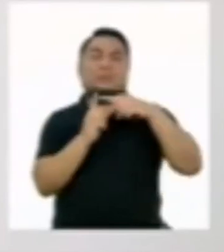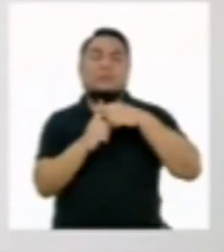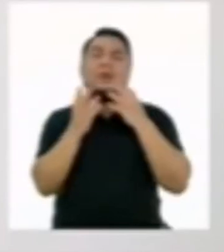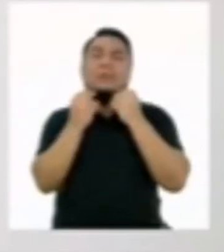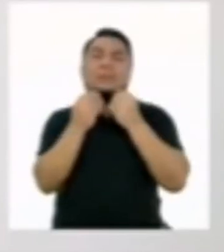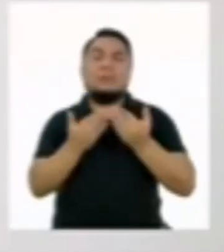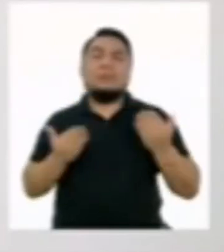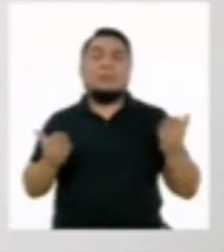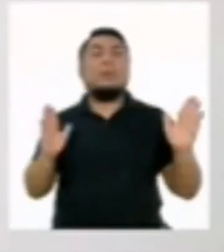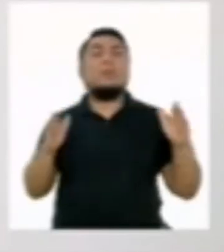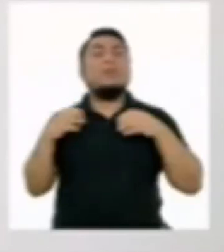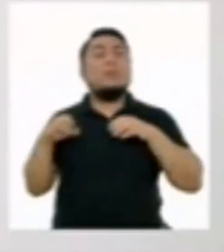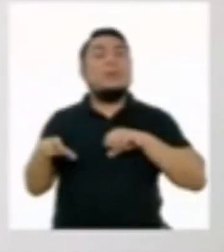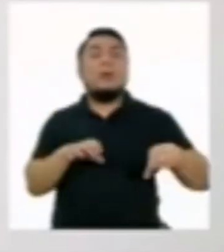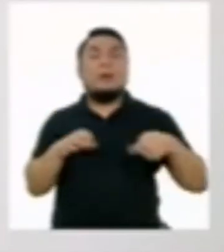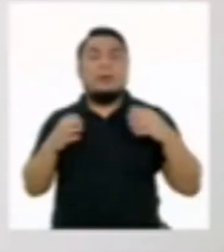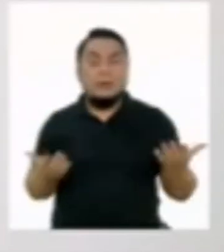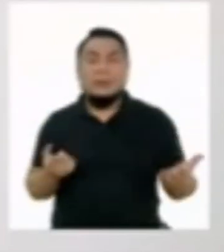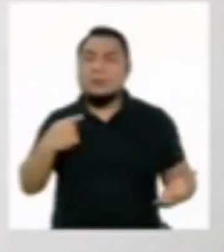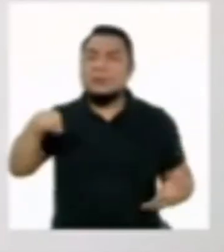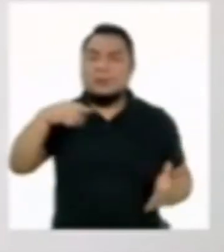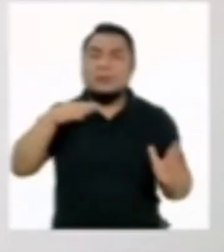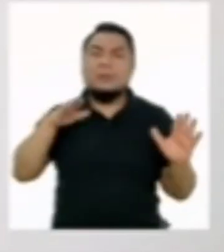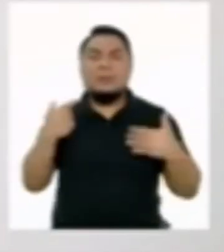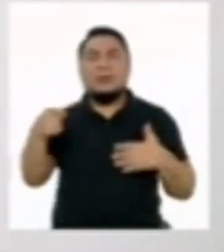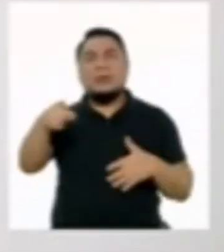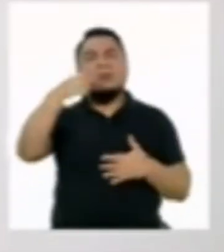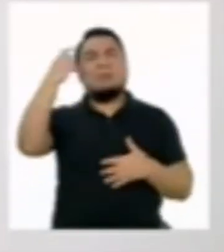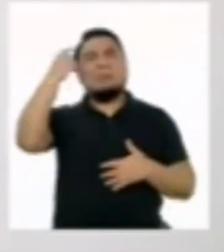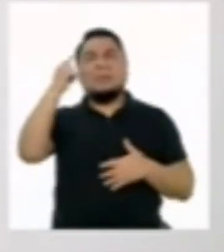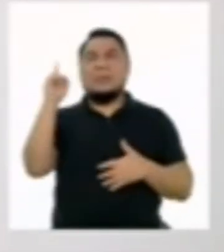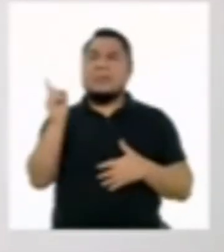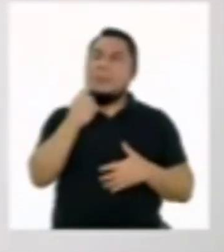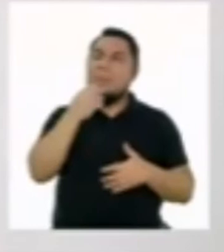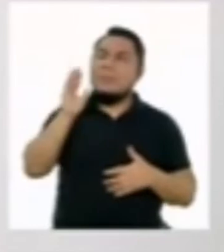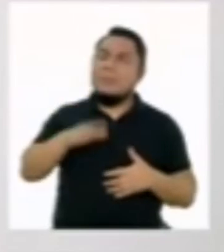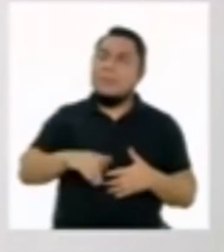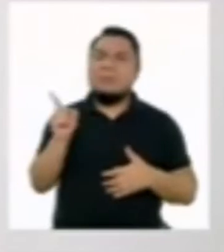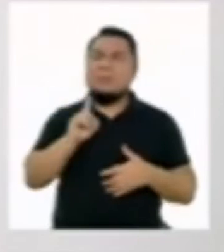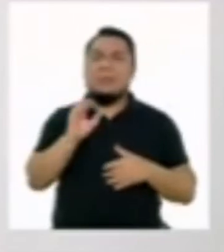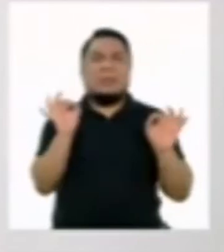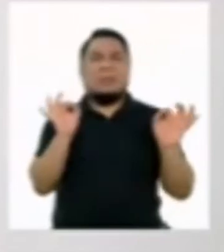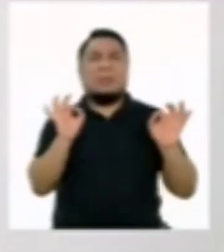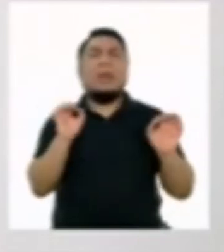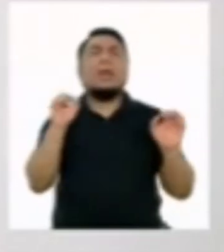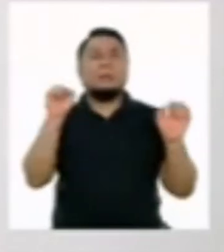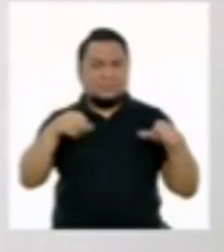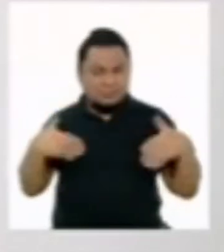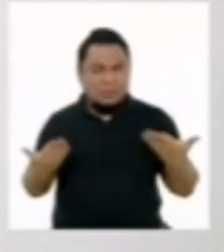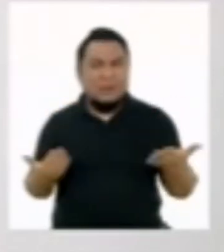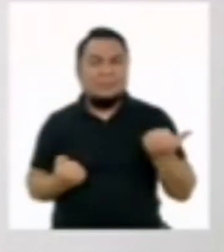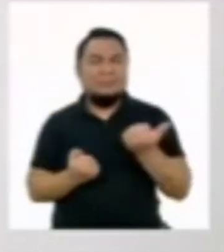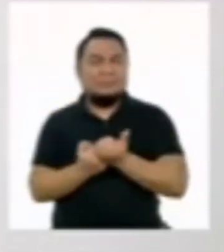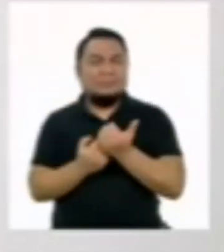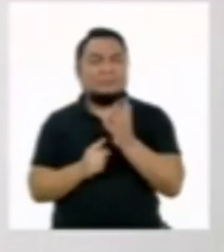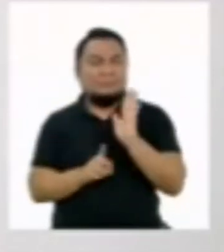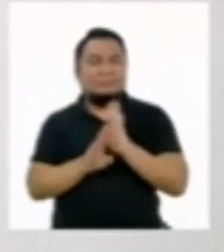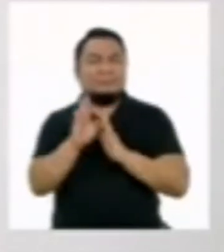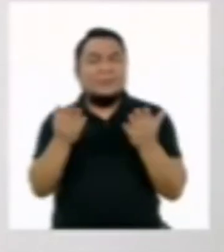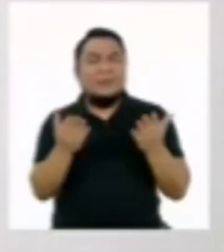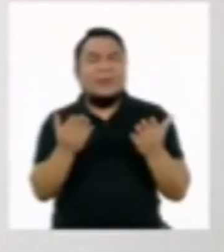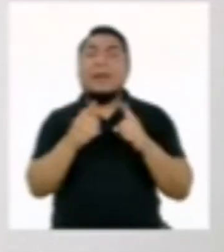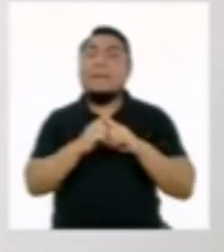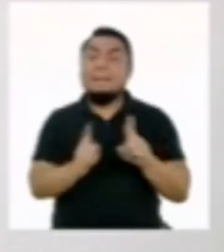muchas cosas que podemos hacer que nos puede parecer que no ocasionarán una gran diferencia. Sin